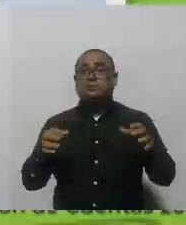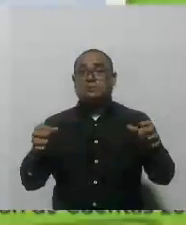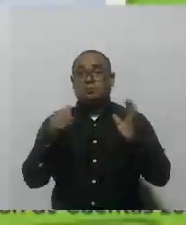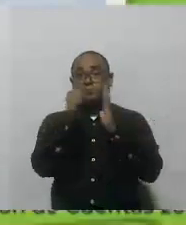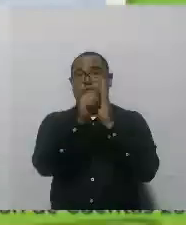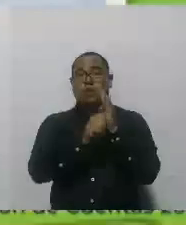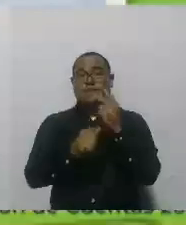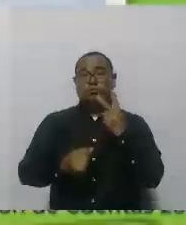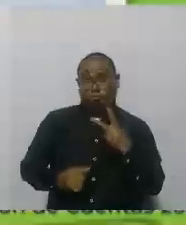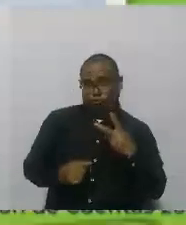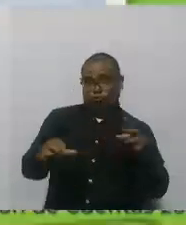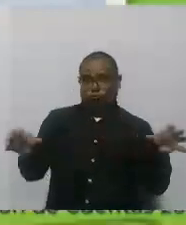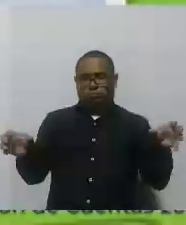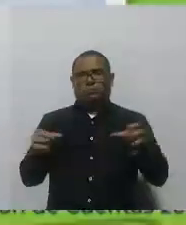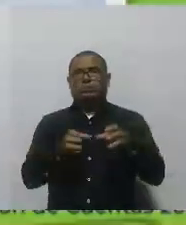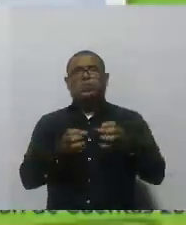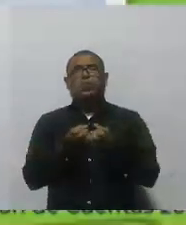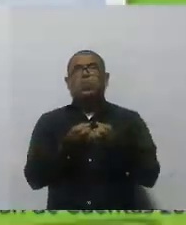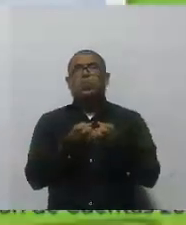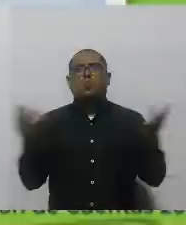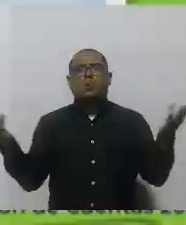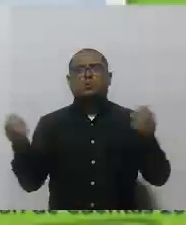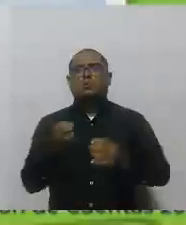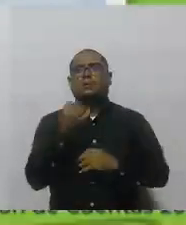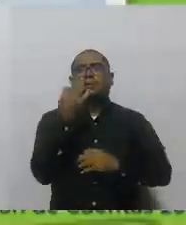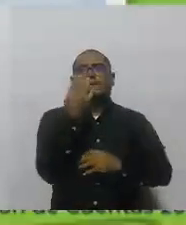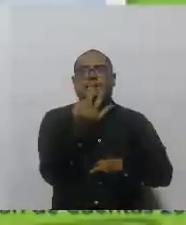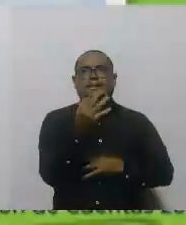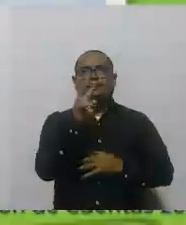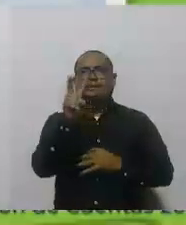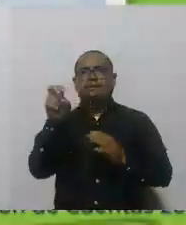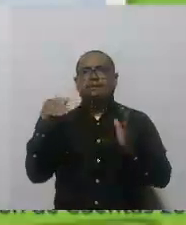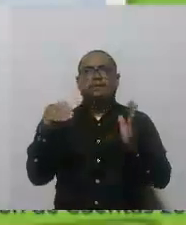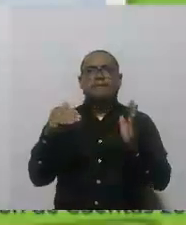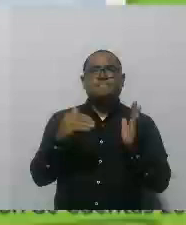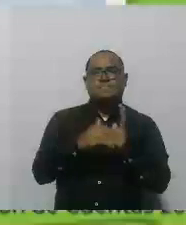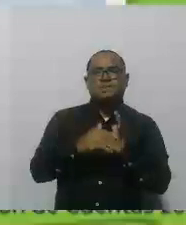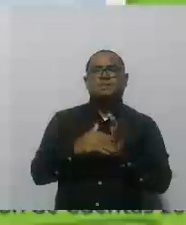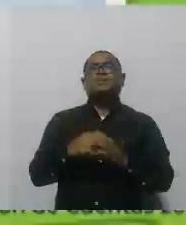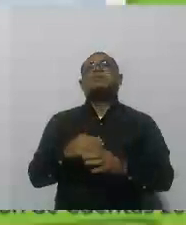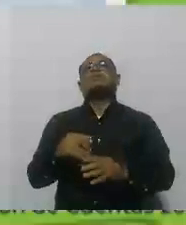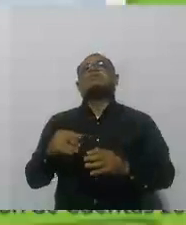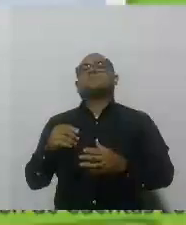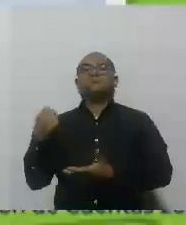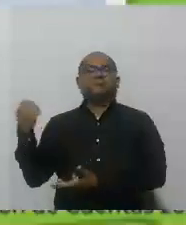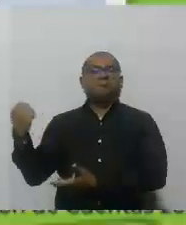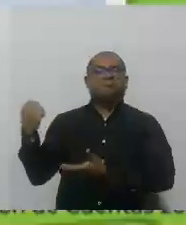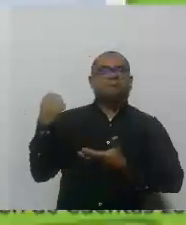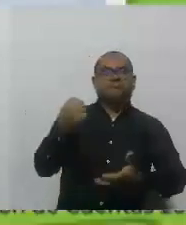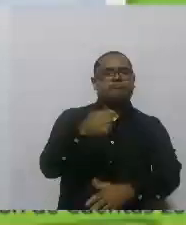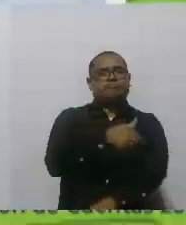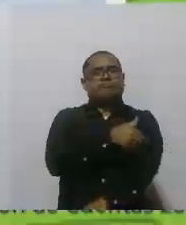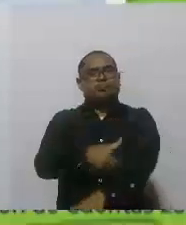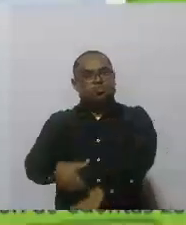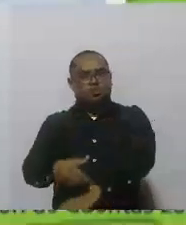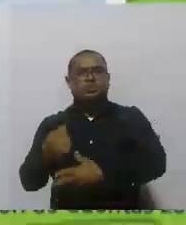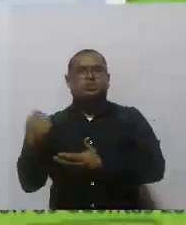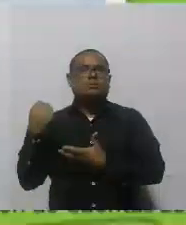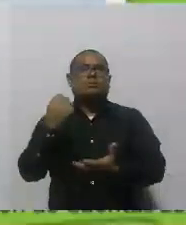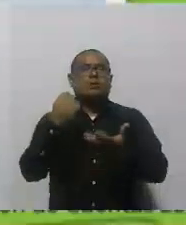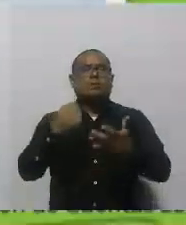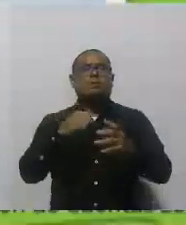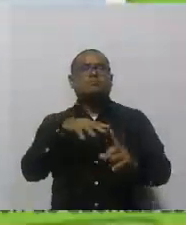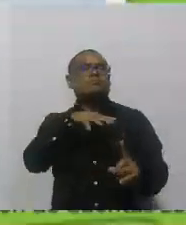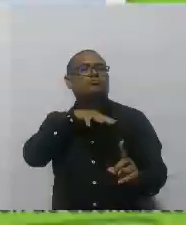este primer semestre casi 37.000 millones de pesos que redundan en la economía local